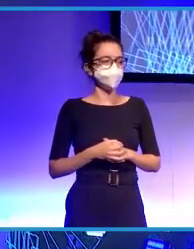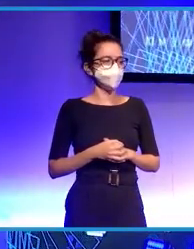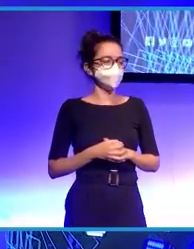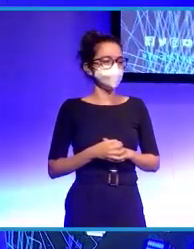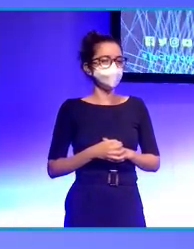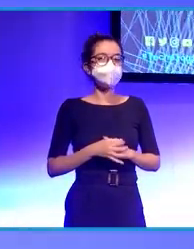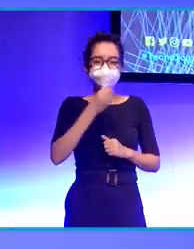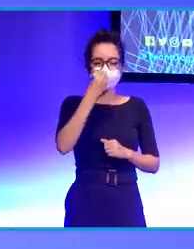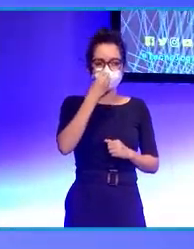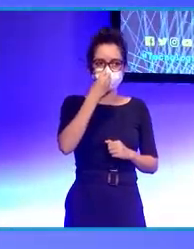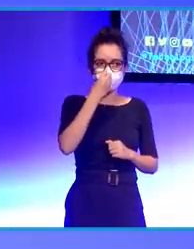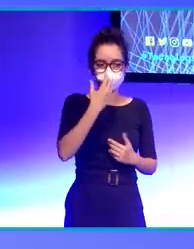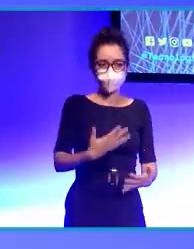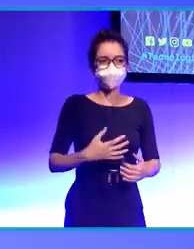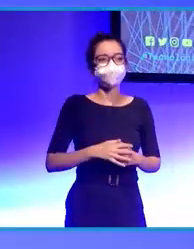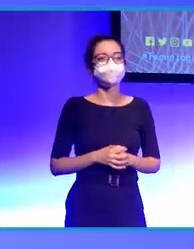Muy buenas a todos.